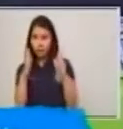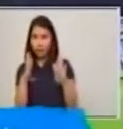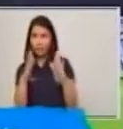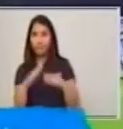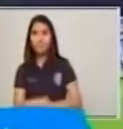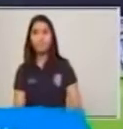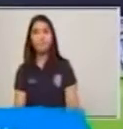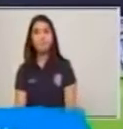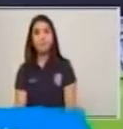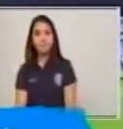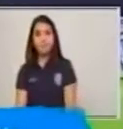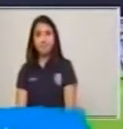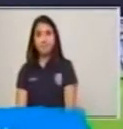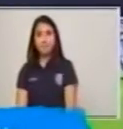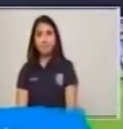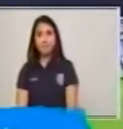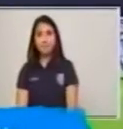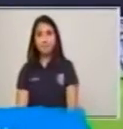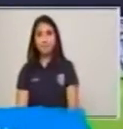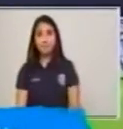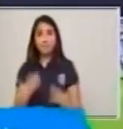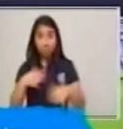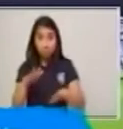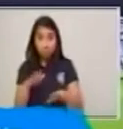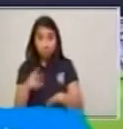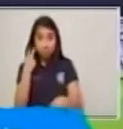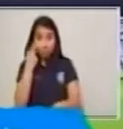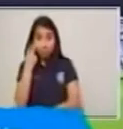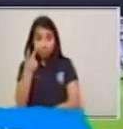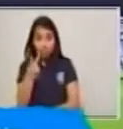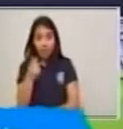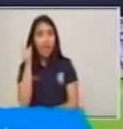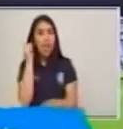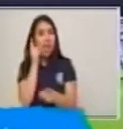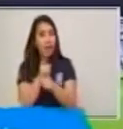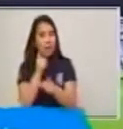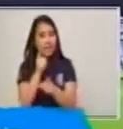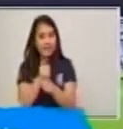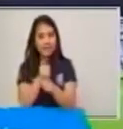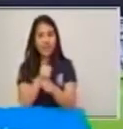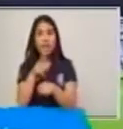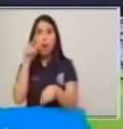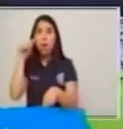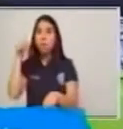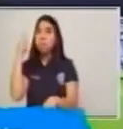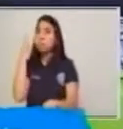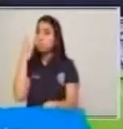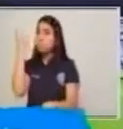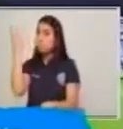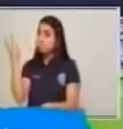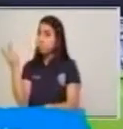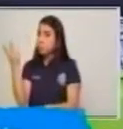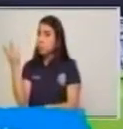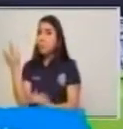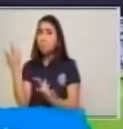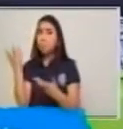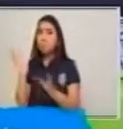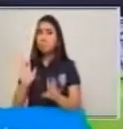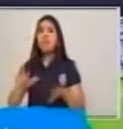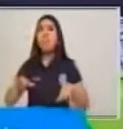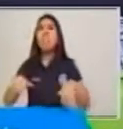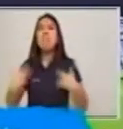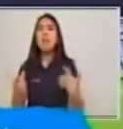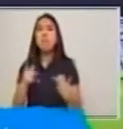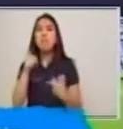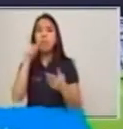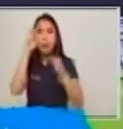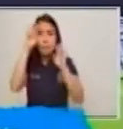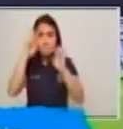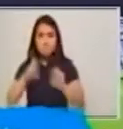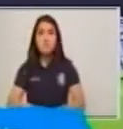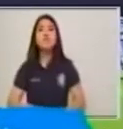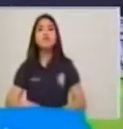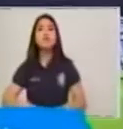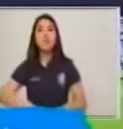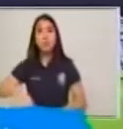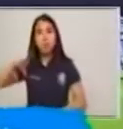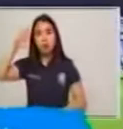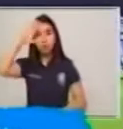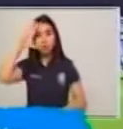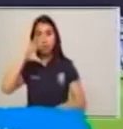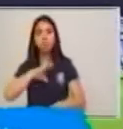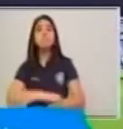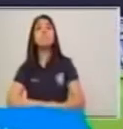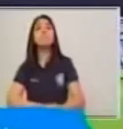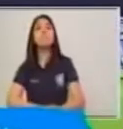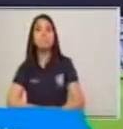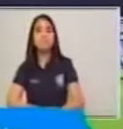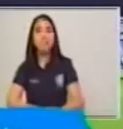ver a un guarda forestal que encuentra